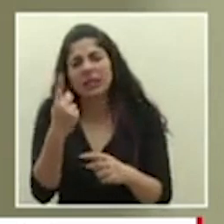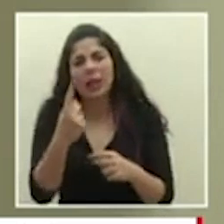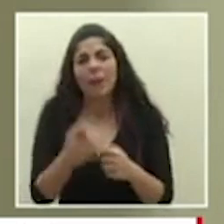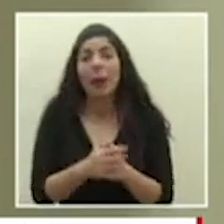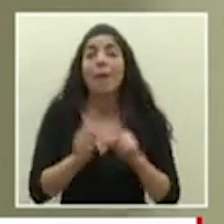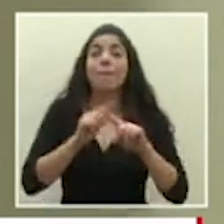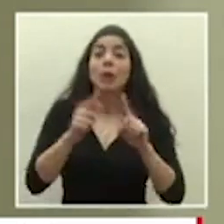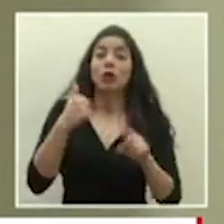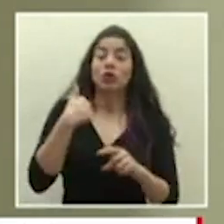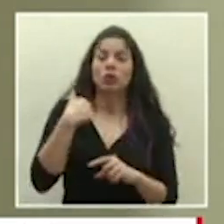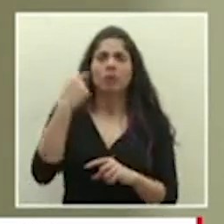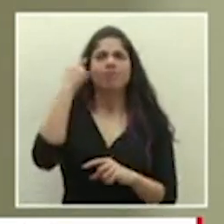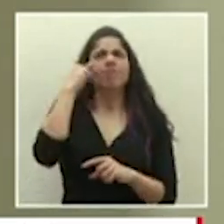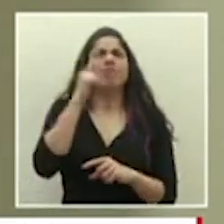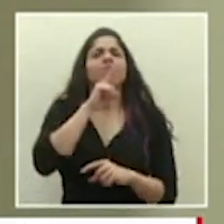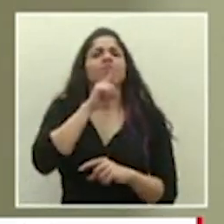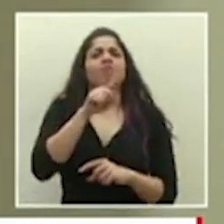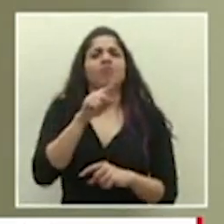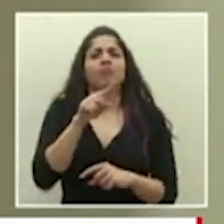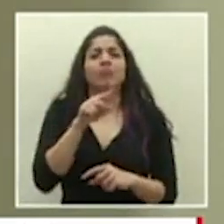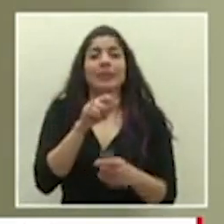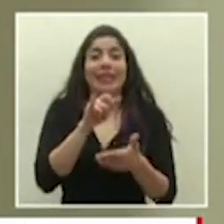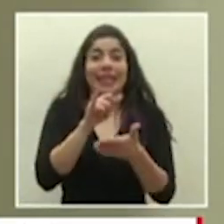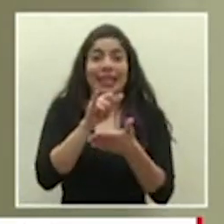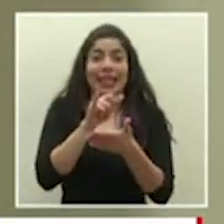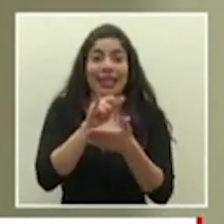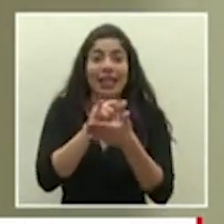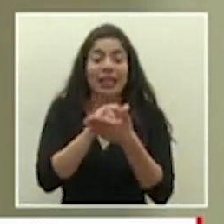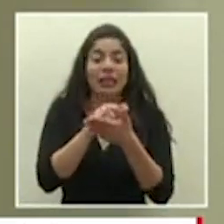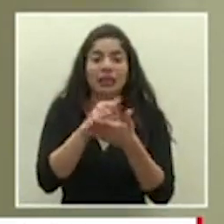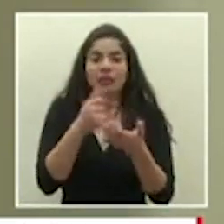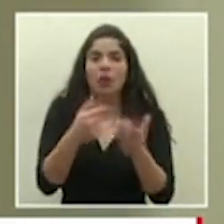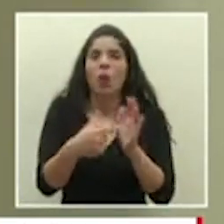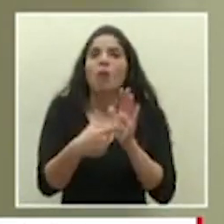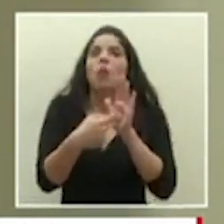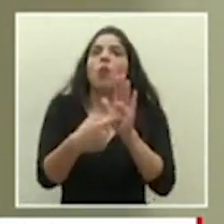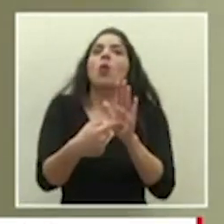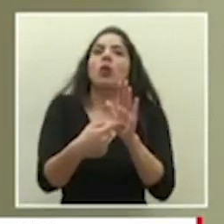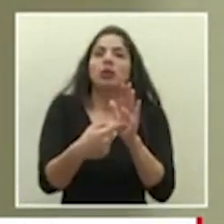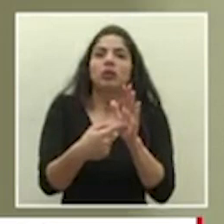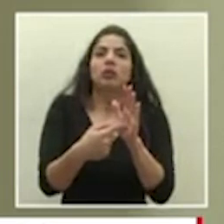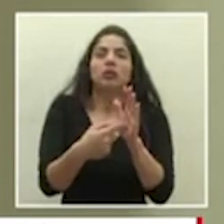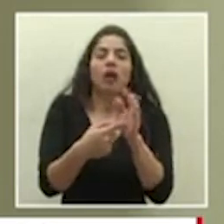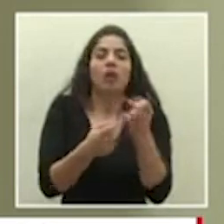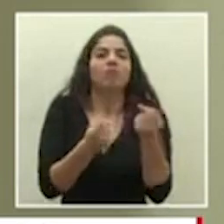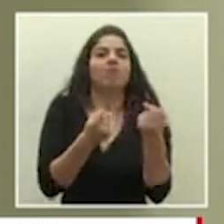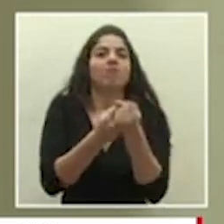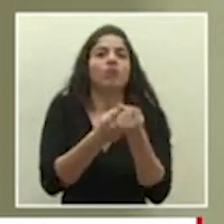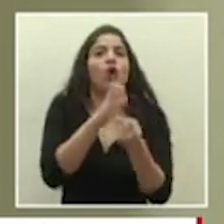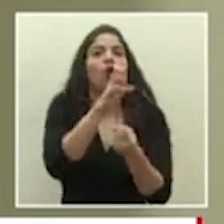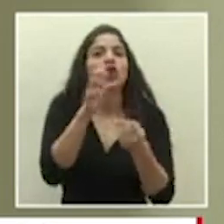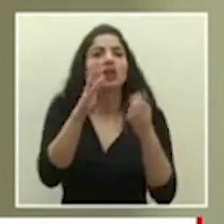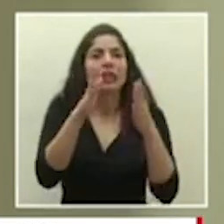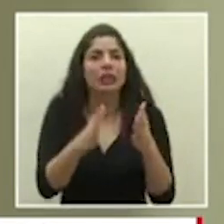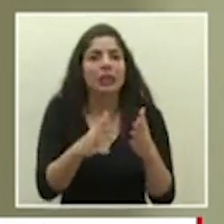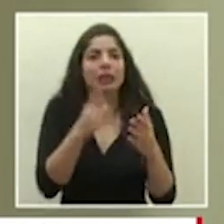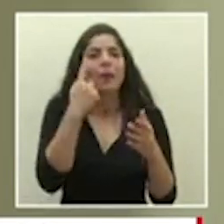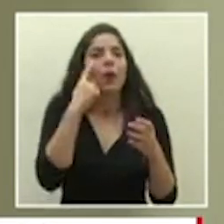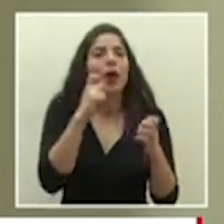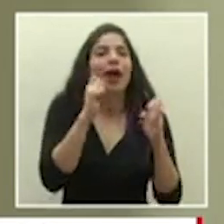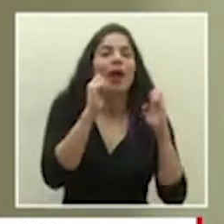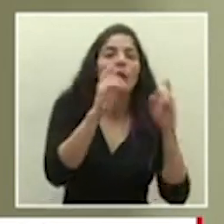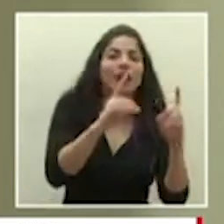pero yo considero que en realidad esas de las aquí se está reflejando la apuesta costarricense de la educación de la salud